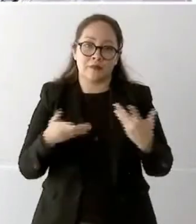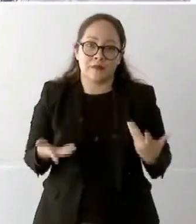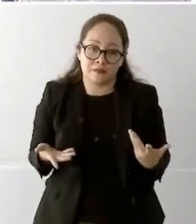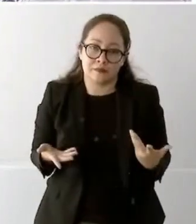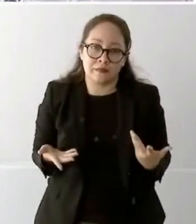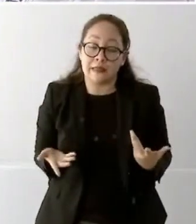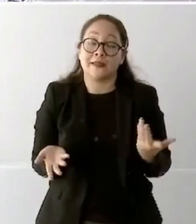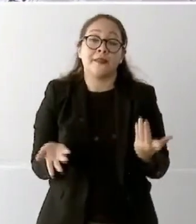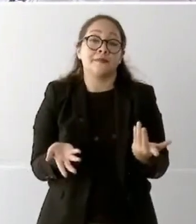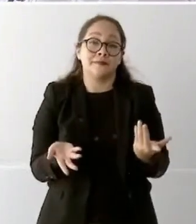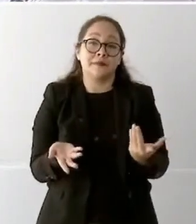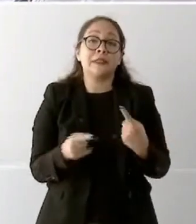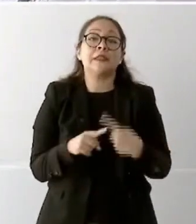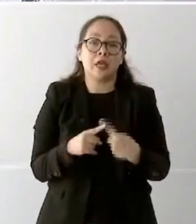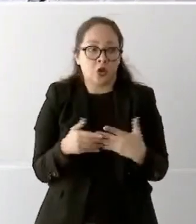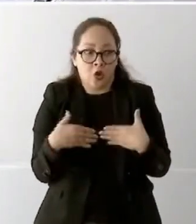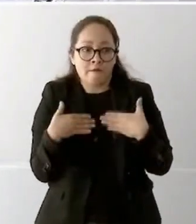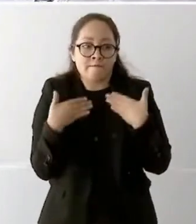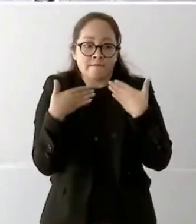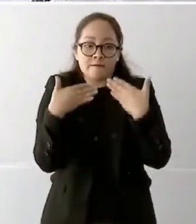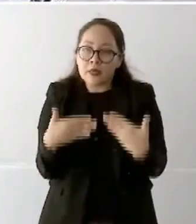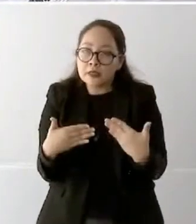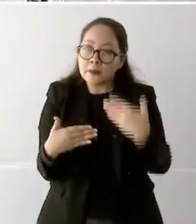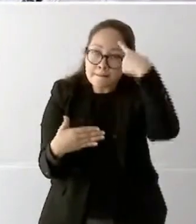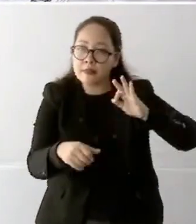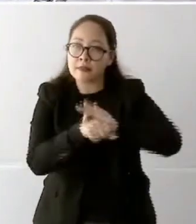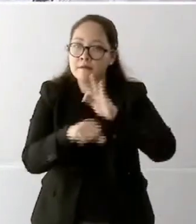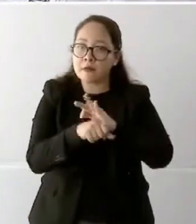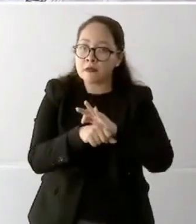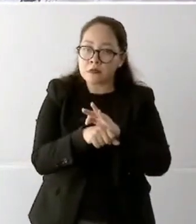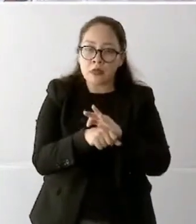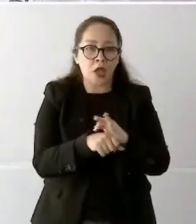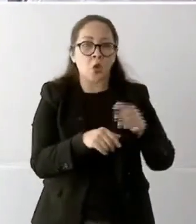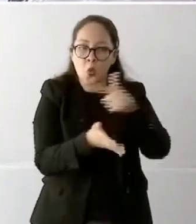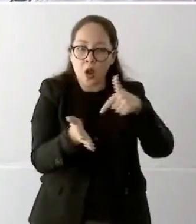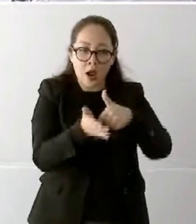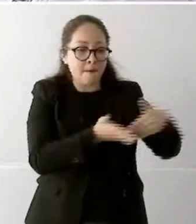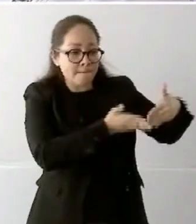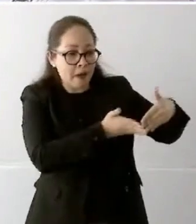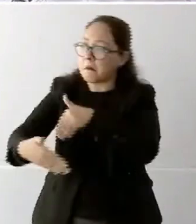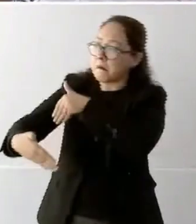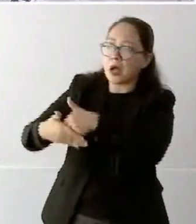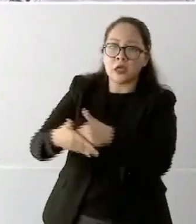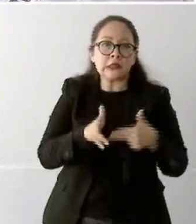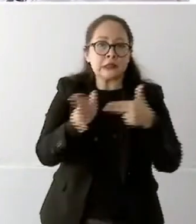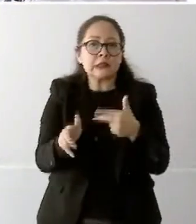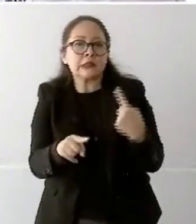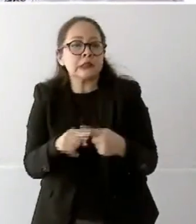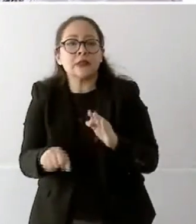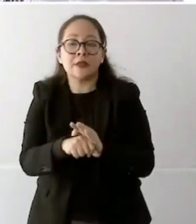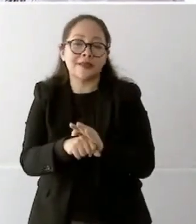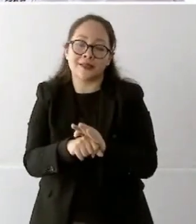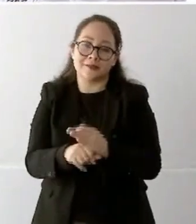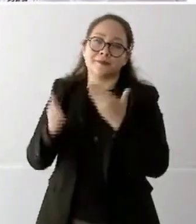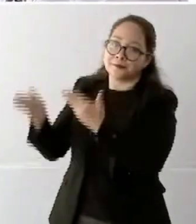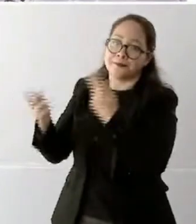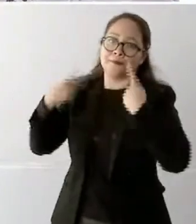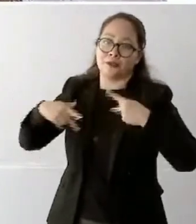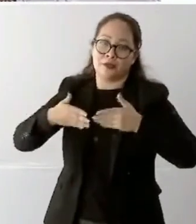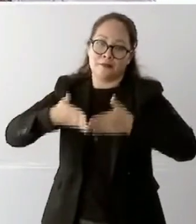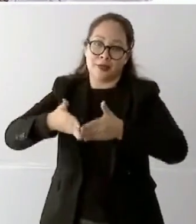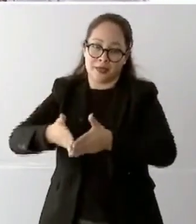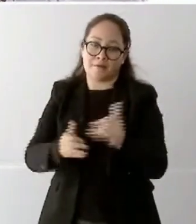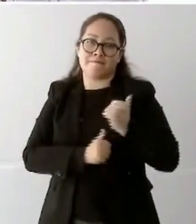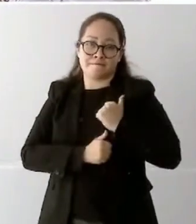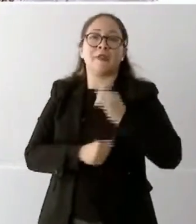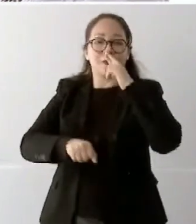mexicanos? ¿A quién se le puede confiar para que defiendan estos puertos, defiendan el ferrocarril? En este caso, a los marinos de México. Les